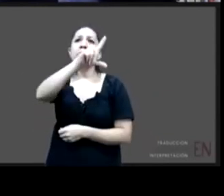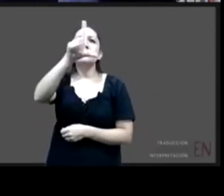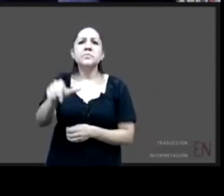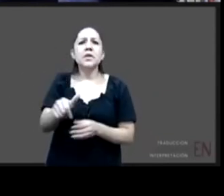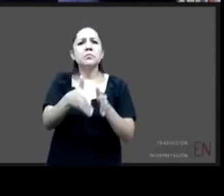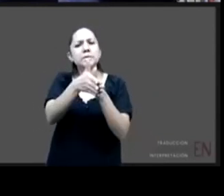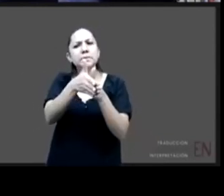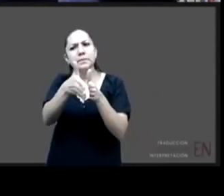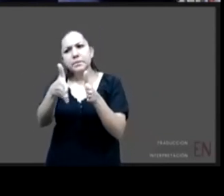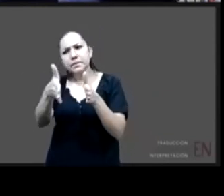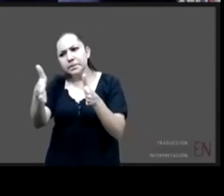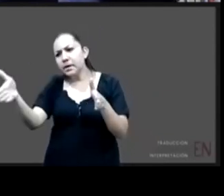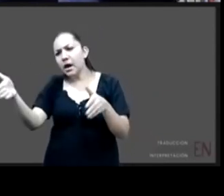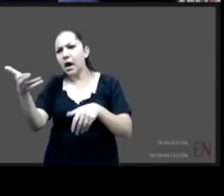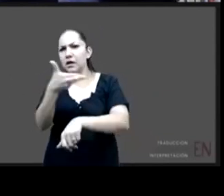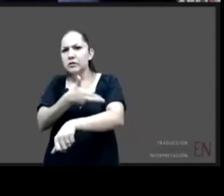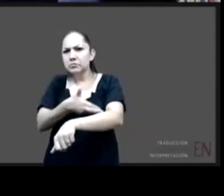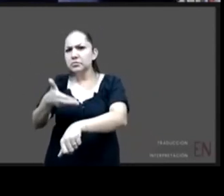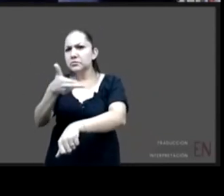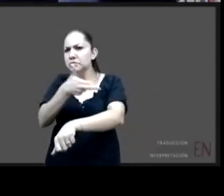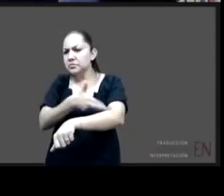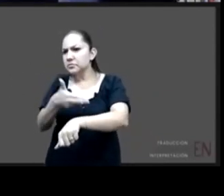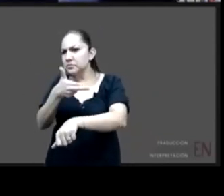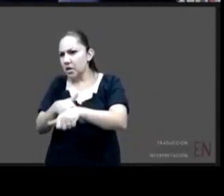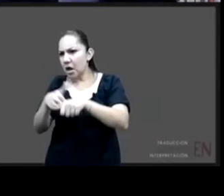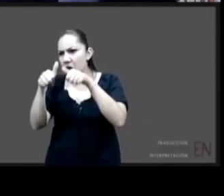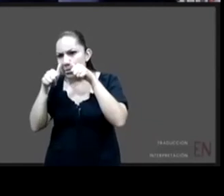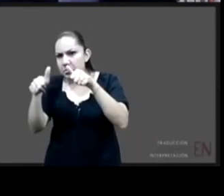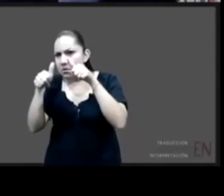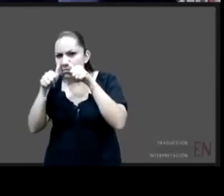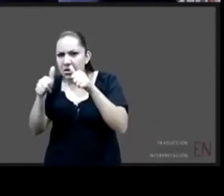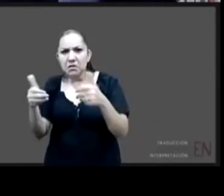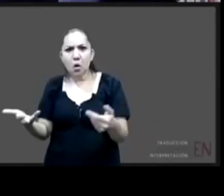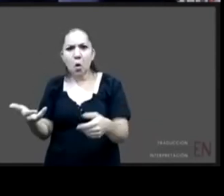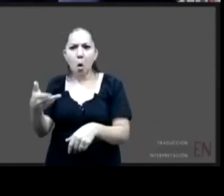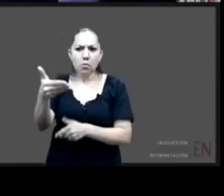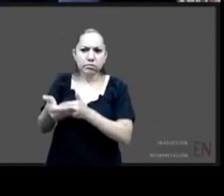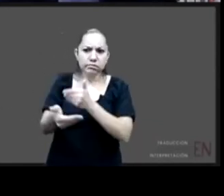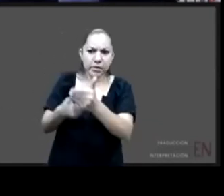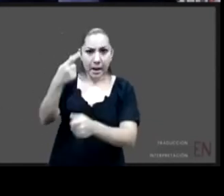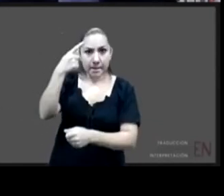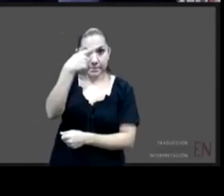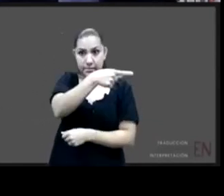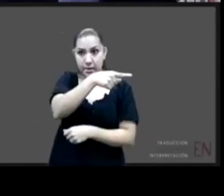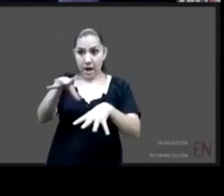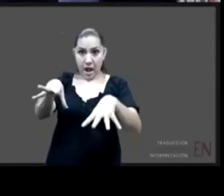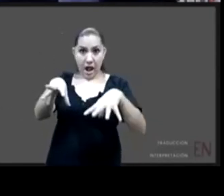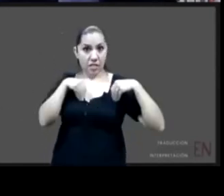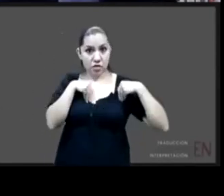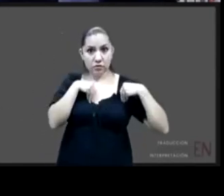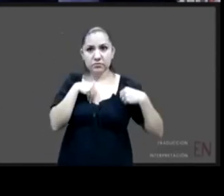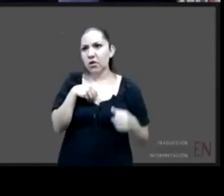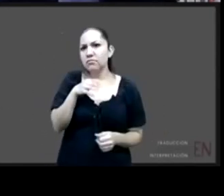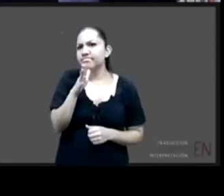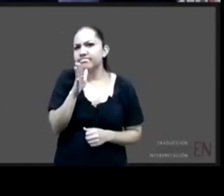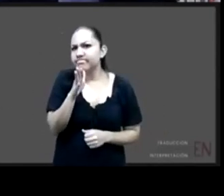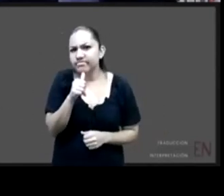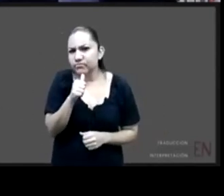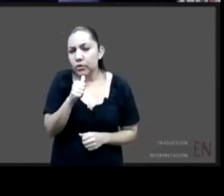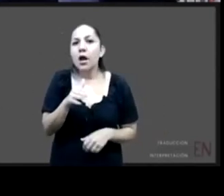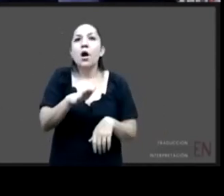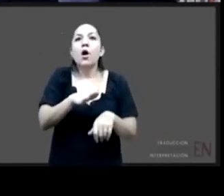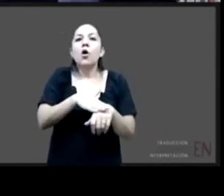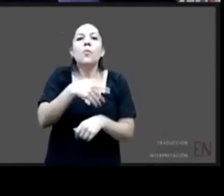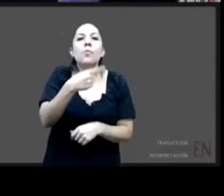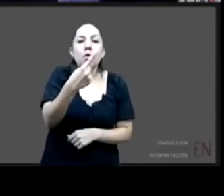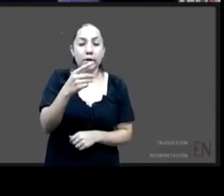candidatos de una adopción porque tienen familias que insisto con las que si se trabaja de